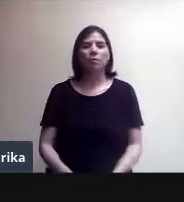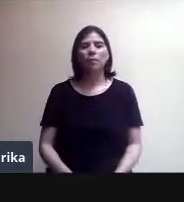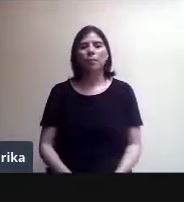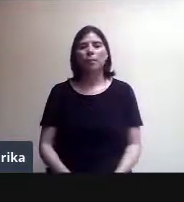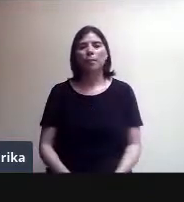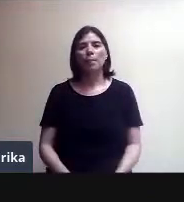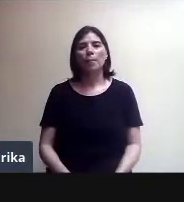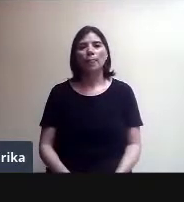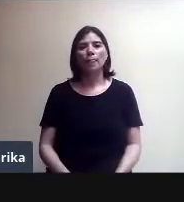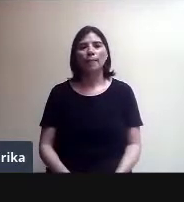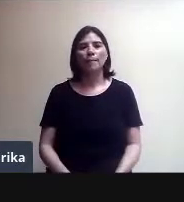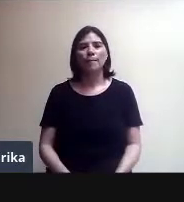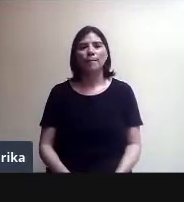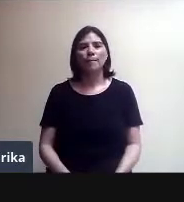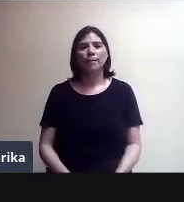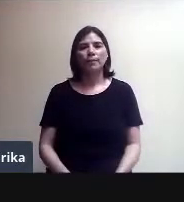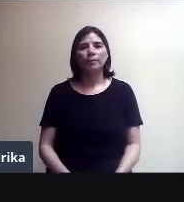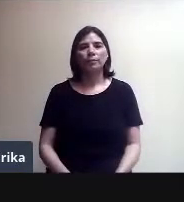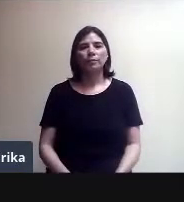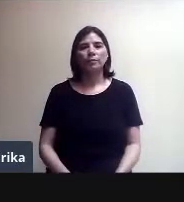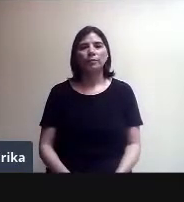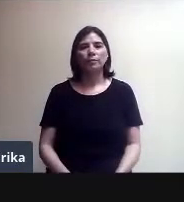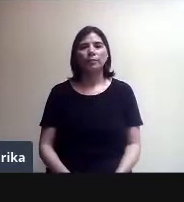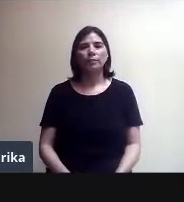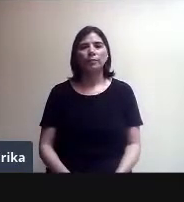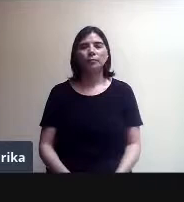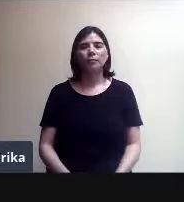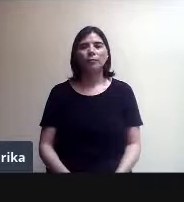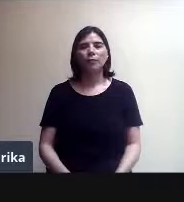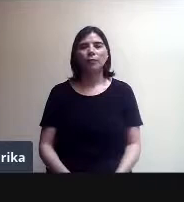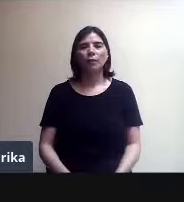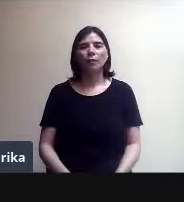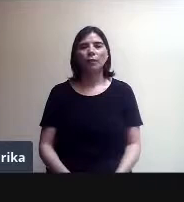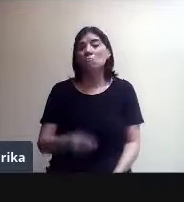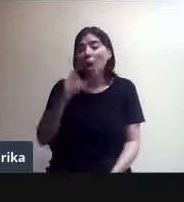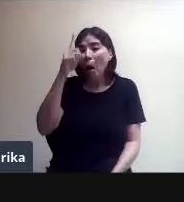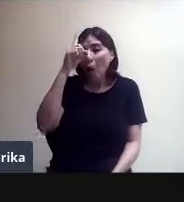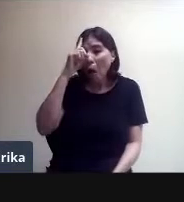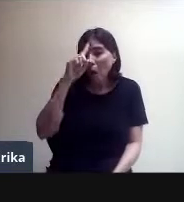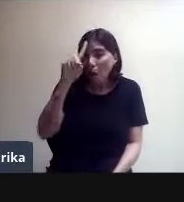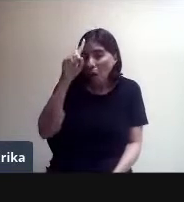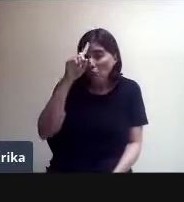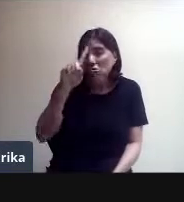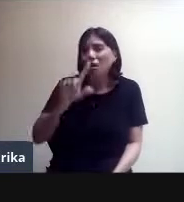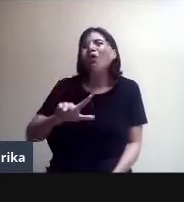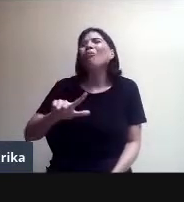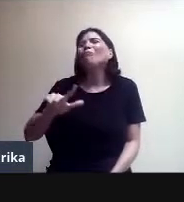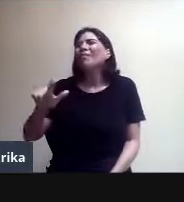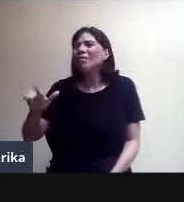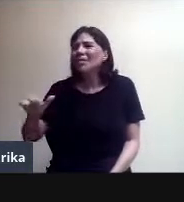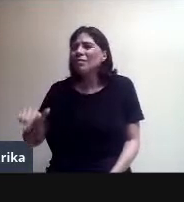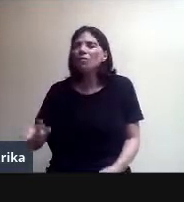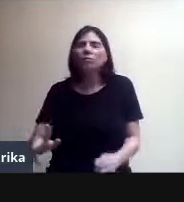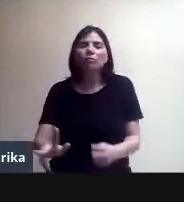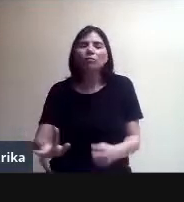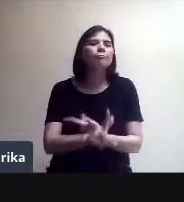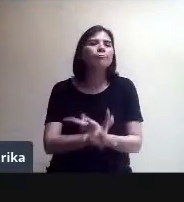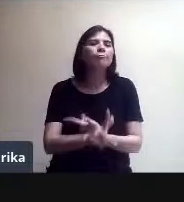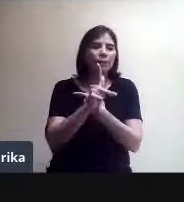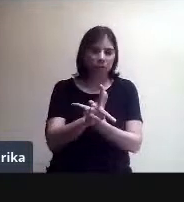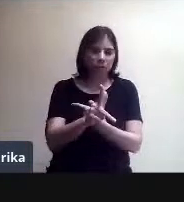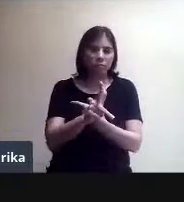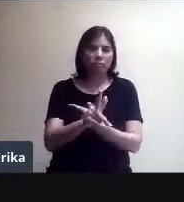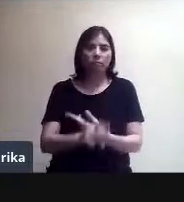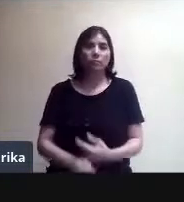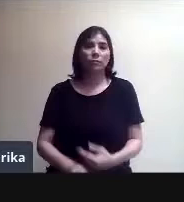Bien, pues, vamos a lo que se sugiere. Le sugerimos para después de la videollamada, ¿ok? Ya